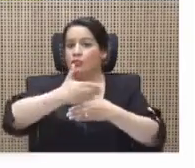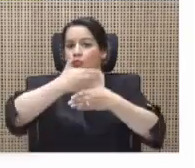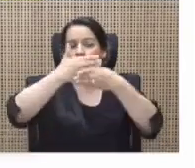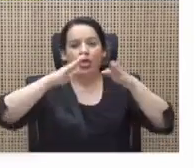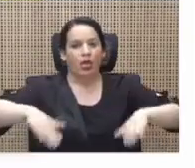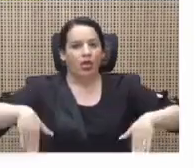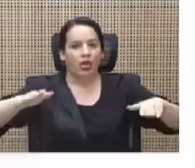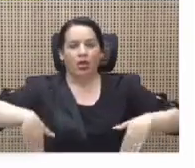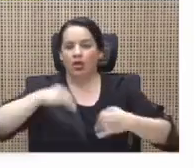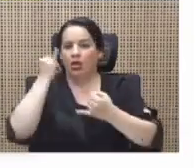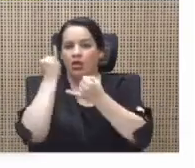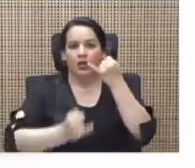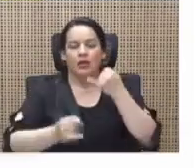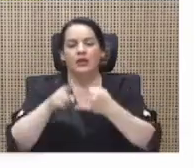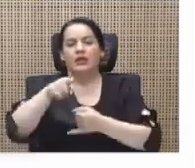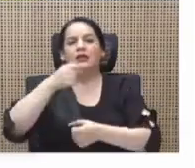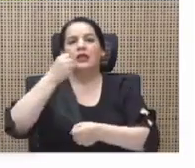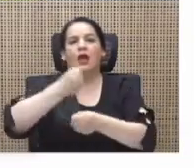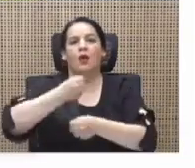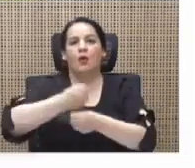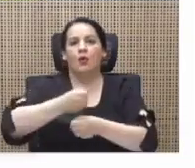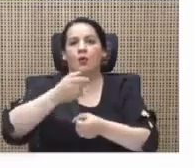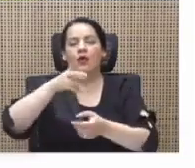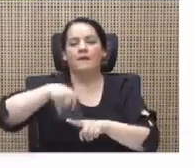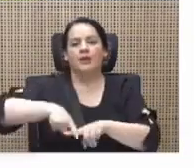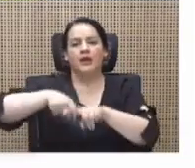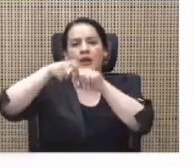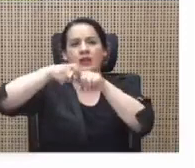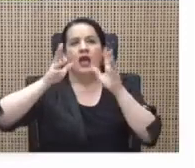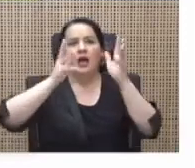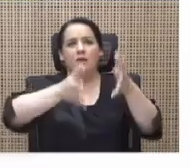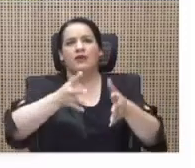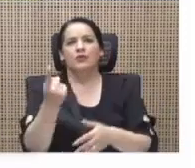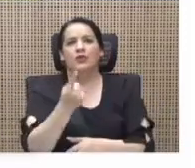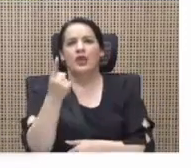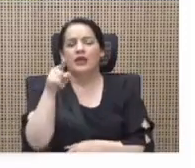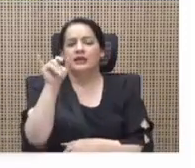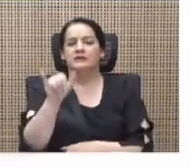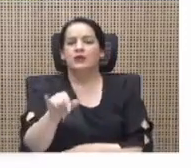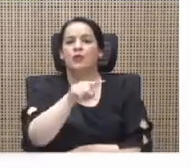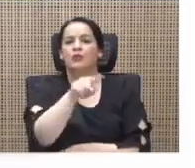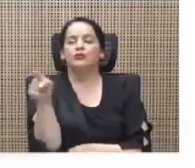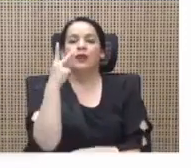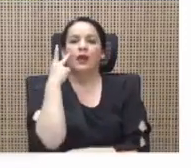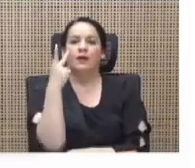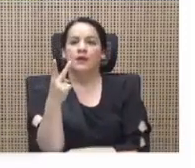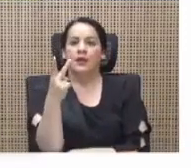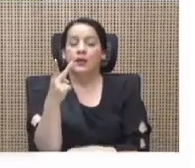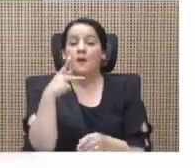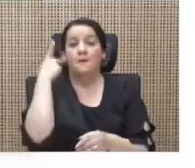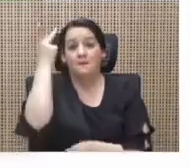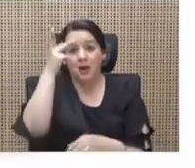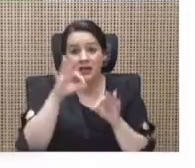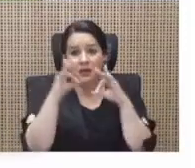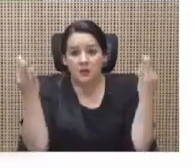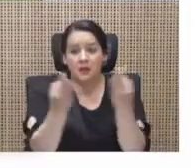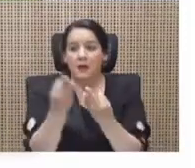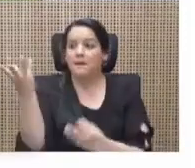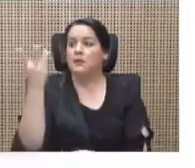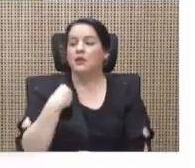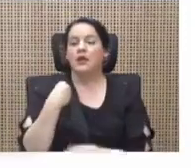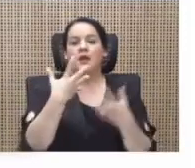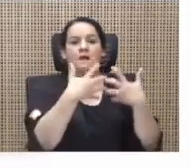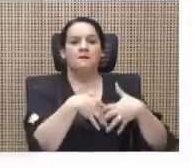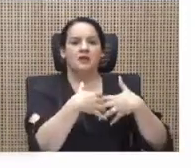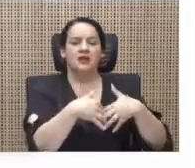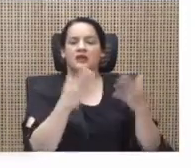y la obra está completamente paralizada, abandonada, así como la están viendo ustedes. Los padres de familia nos dicen que la empresa se